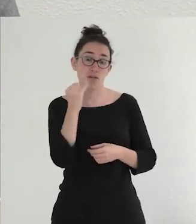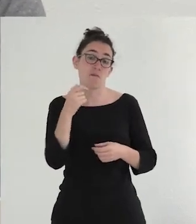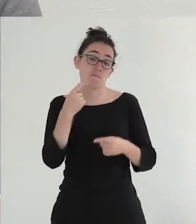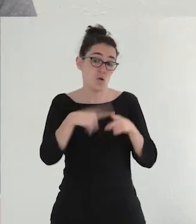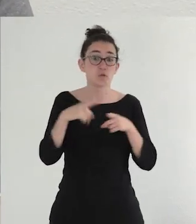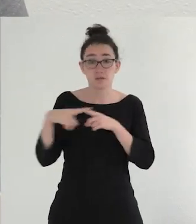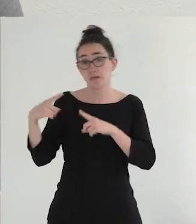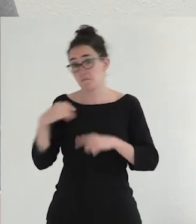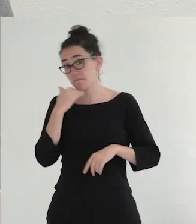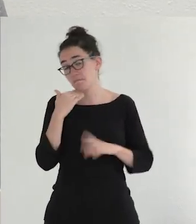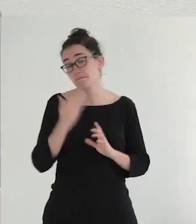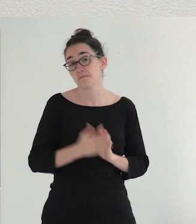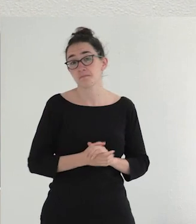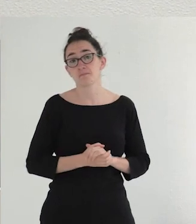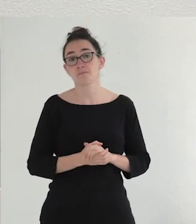cosillas.